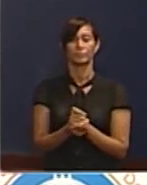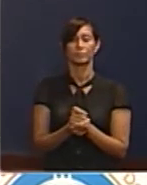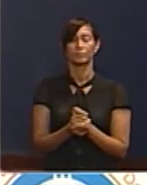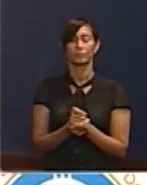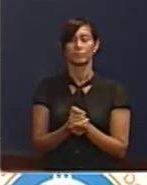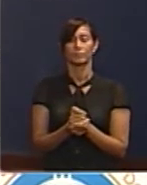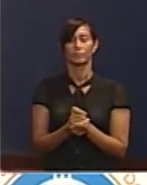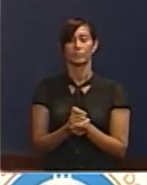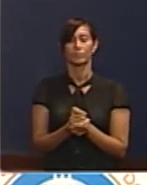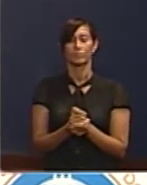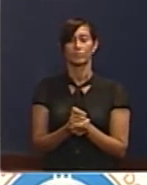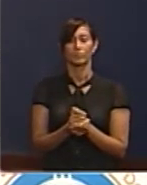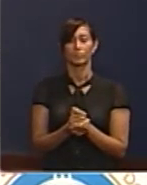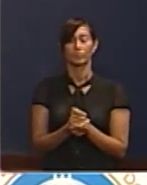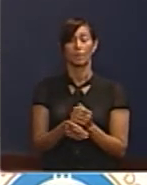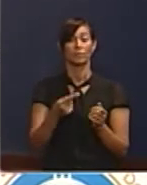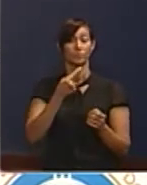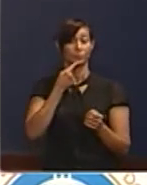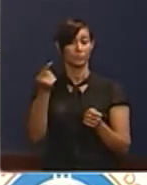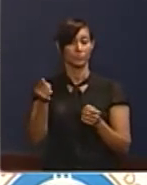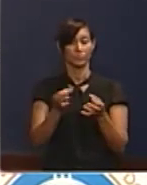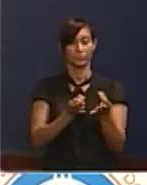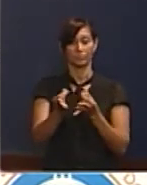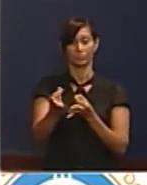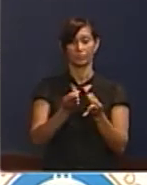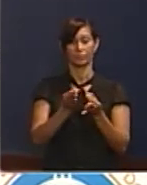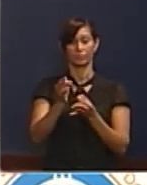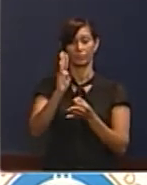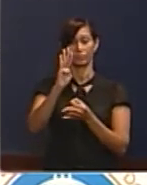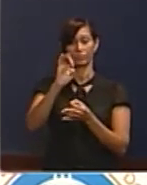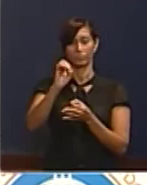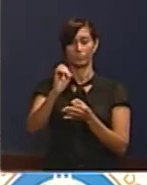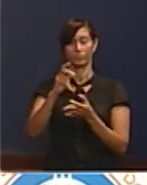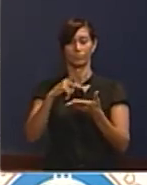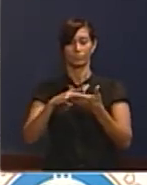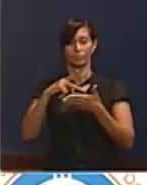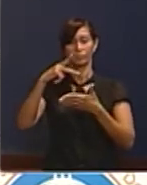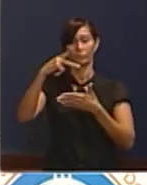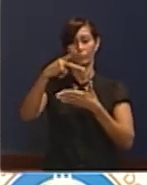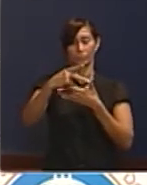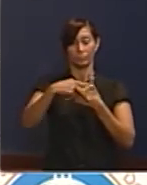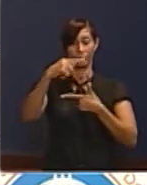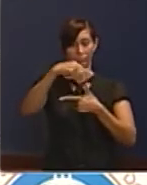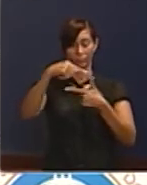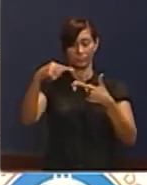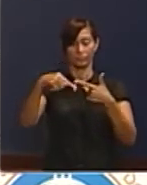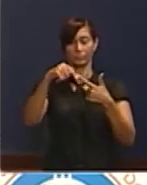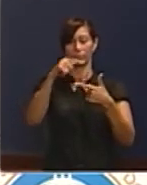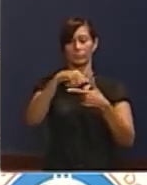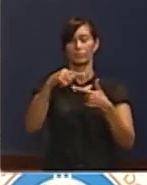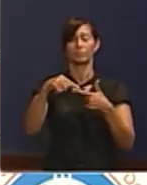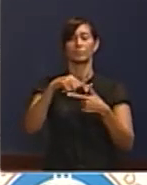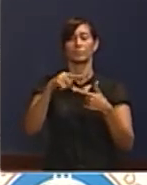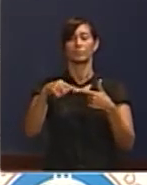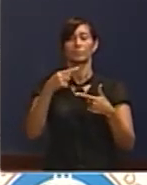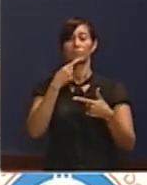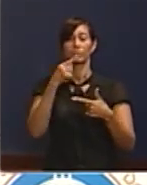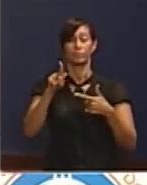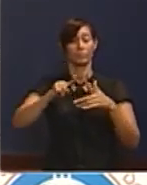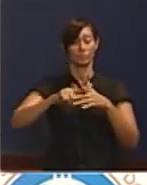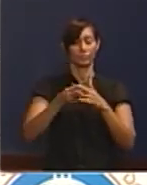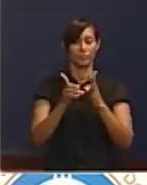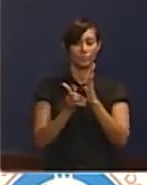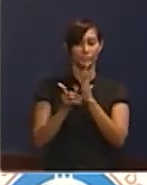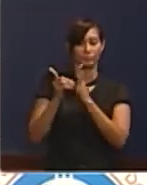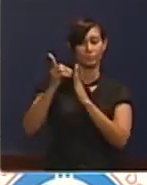Tal como dice el ingeniero Benítez, este es un proyecto en dos etapas. En dos etapas donde estamos empezando a